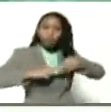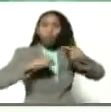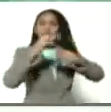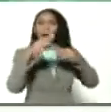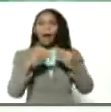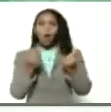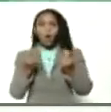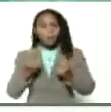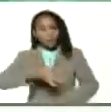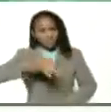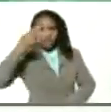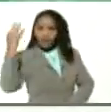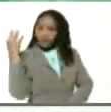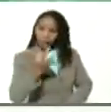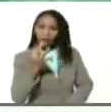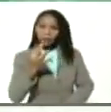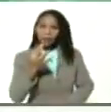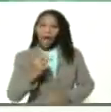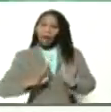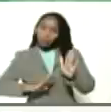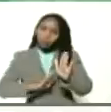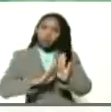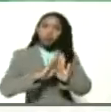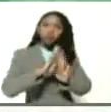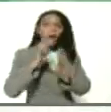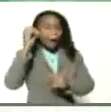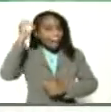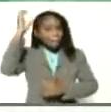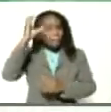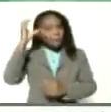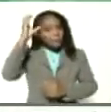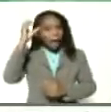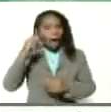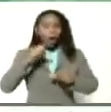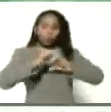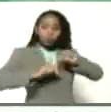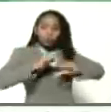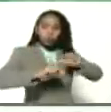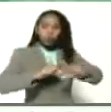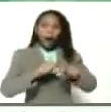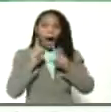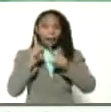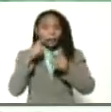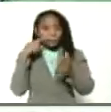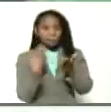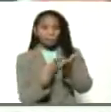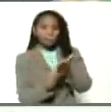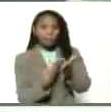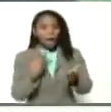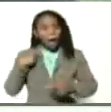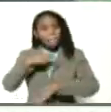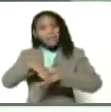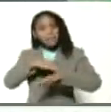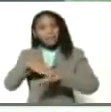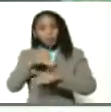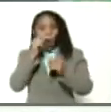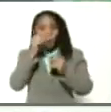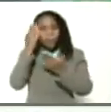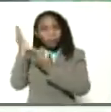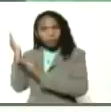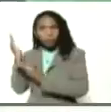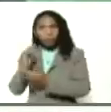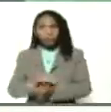economía real, de la elevación de la capacidad de producción. Aquí está, precisamente, ministro Castro Sotelo.